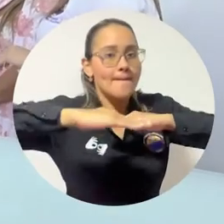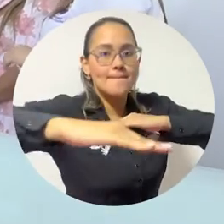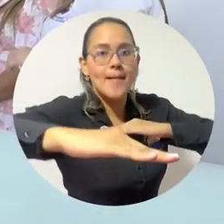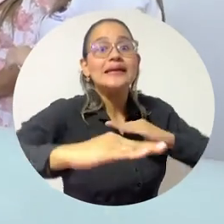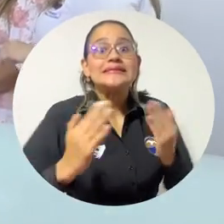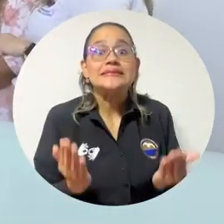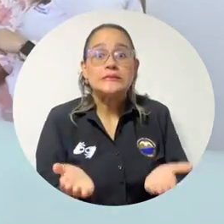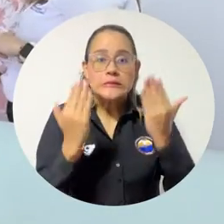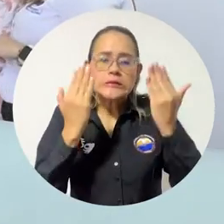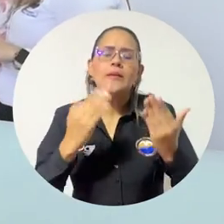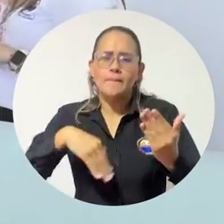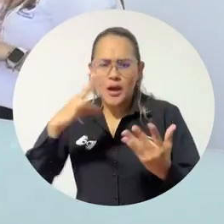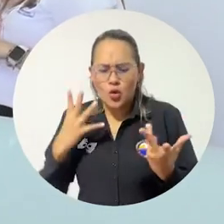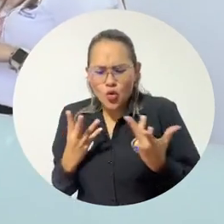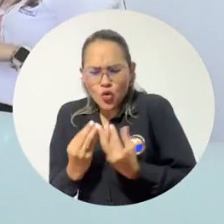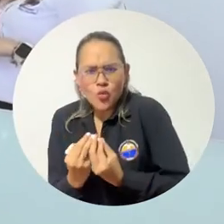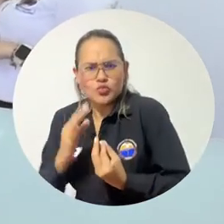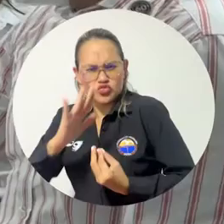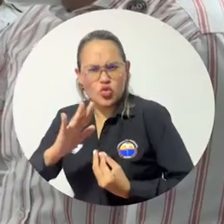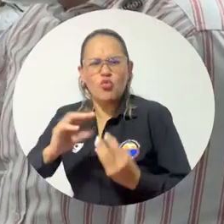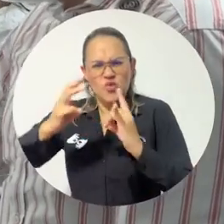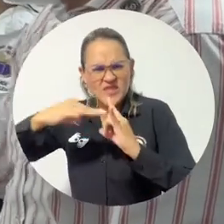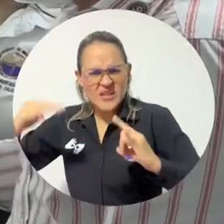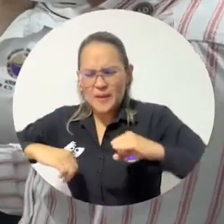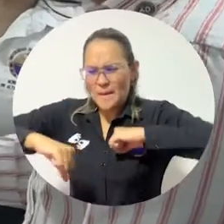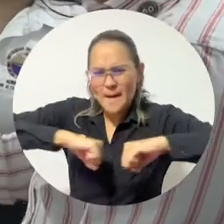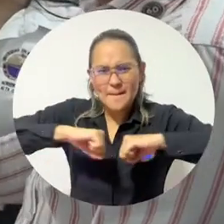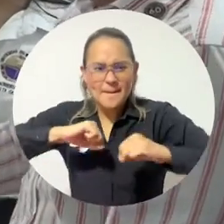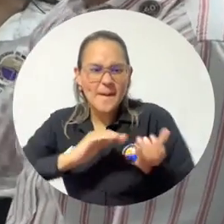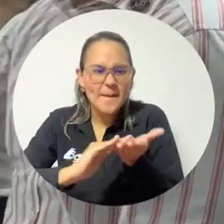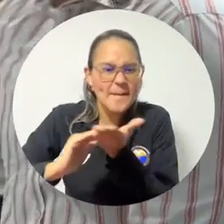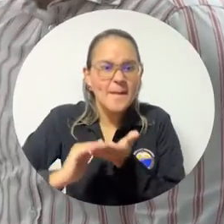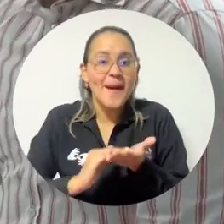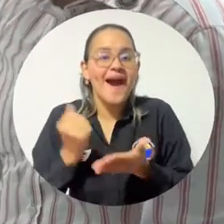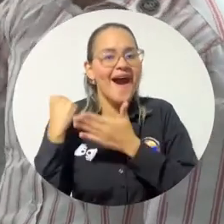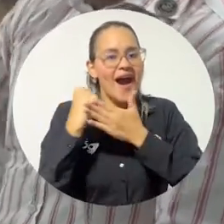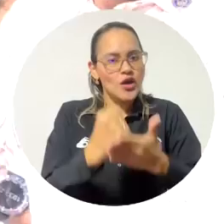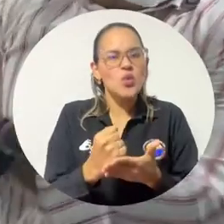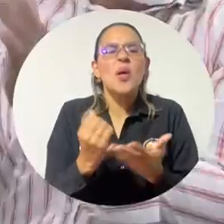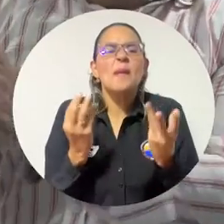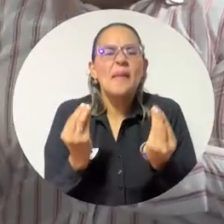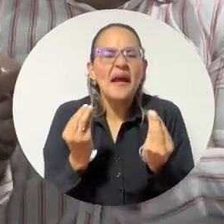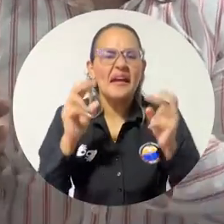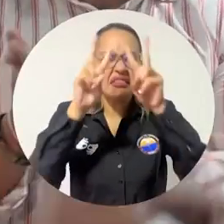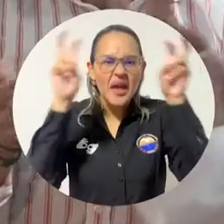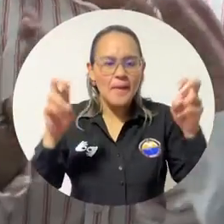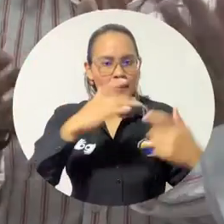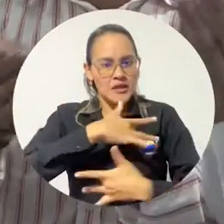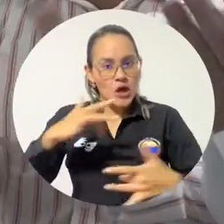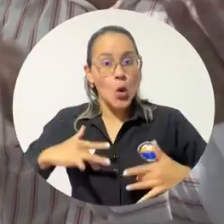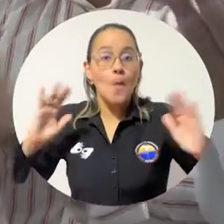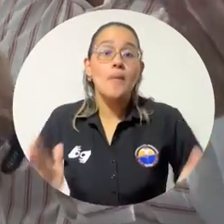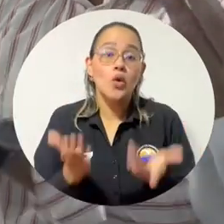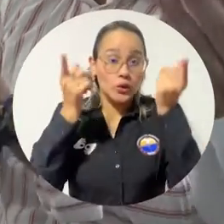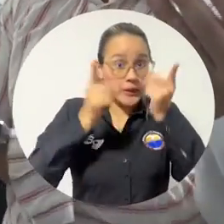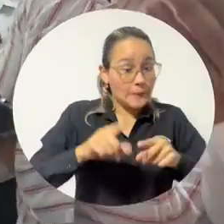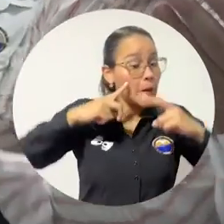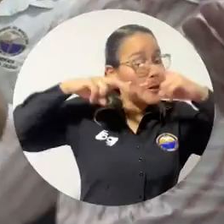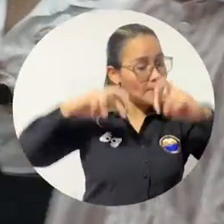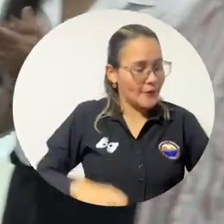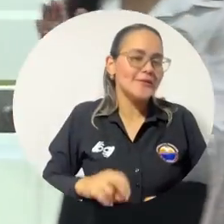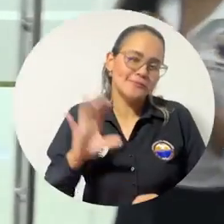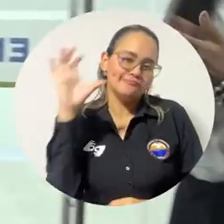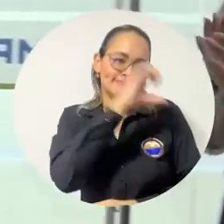hospitalaria que con el liderazgo de Uni Magdalena mejorará los servicios de salud y optimizará los escenarios académicos e investigativos como